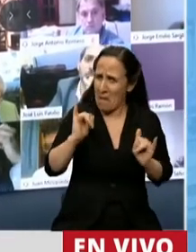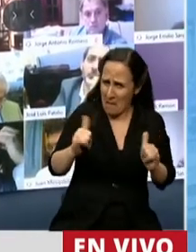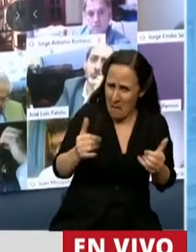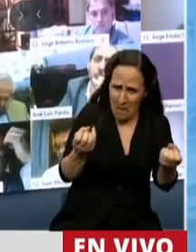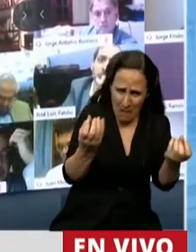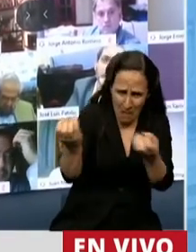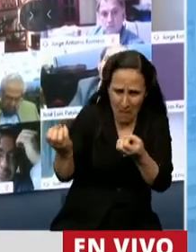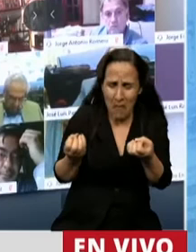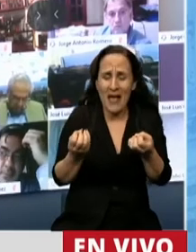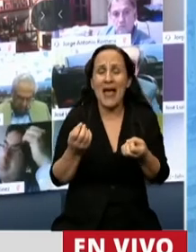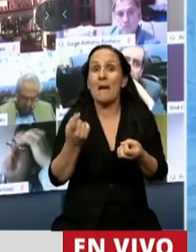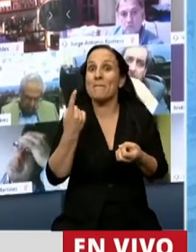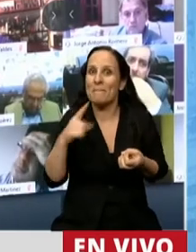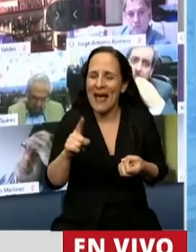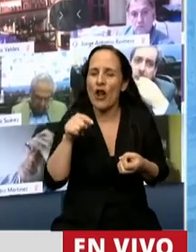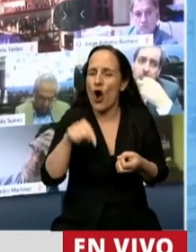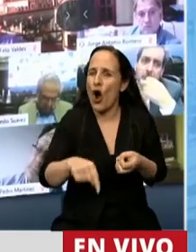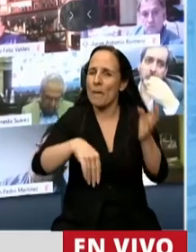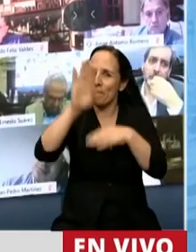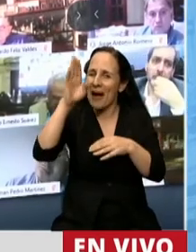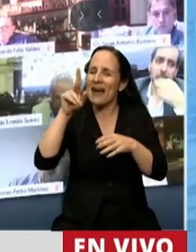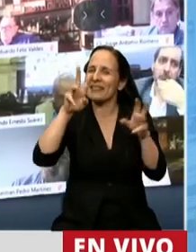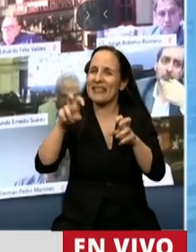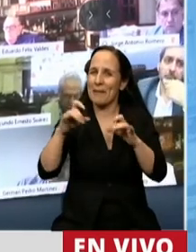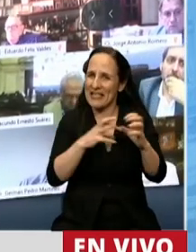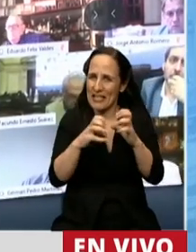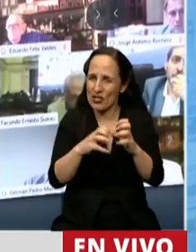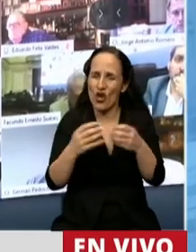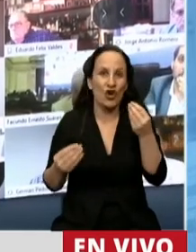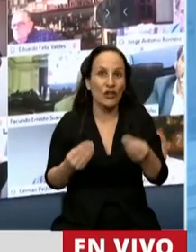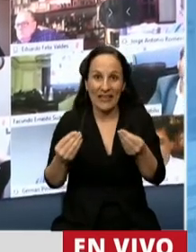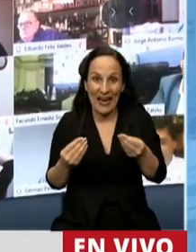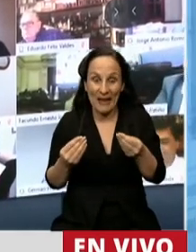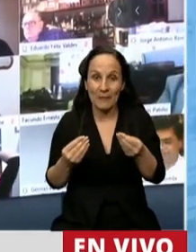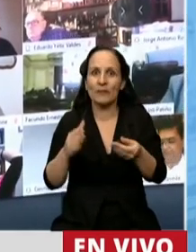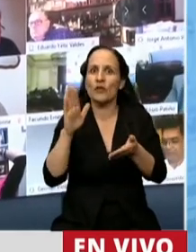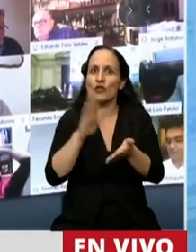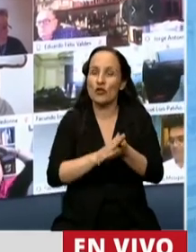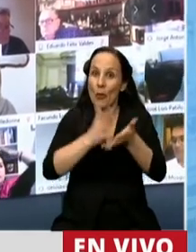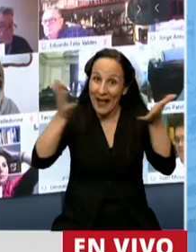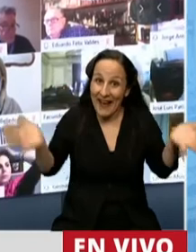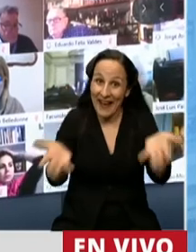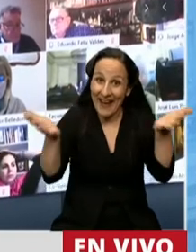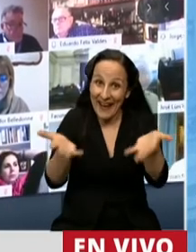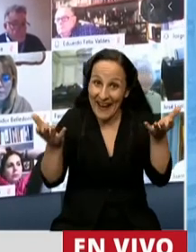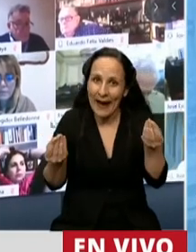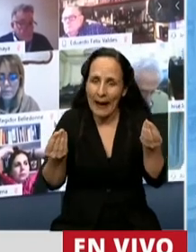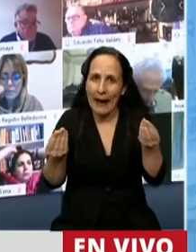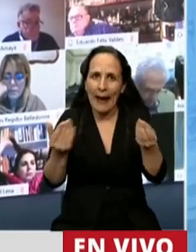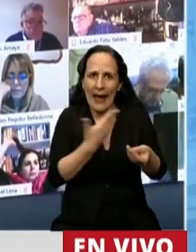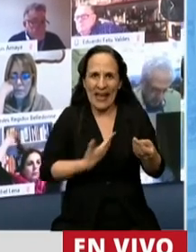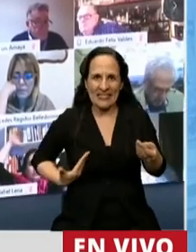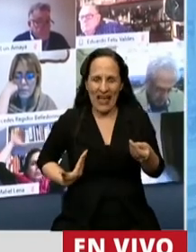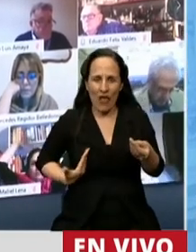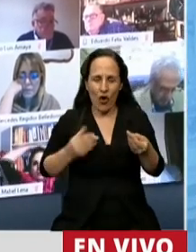sí vamos a discutir y creo que hoy está en cuestión en esta sesión es que en el marco del fomento a quién va a destinar el Estado